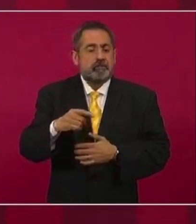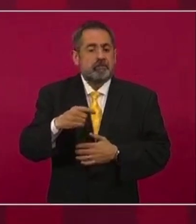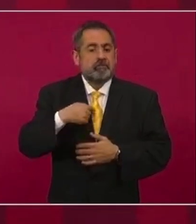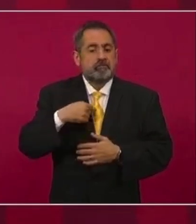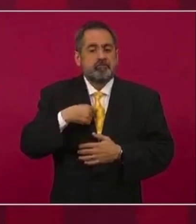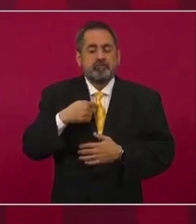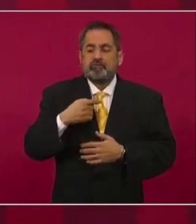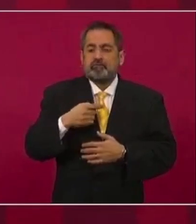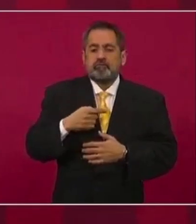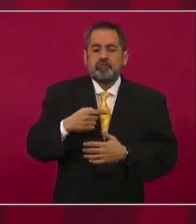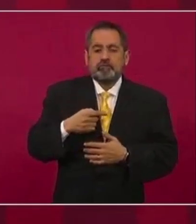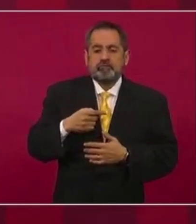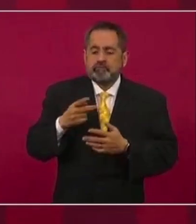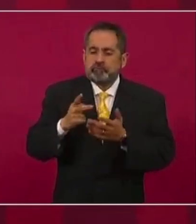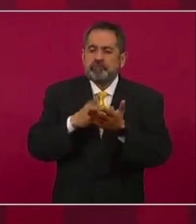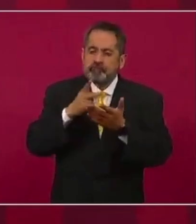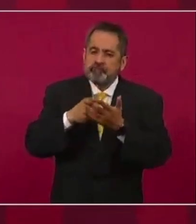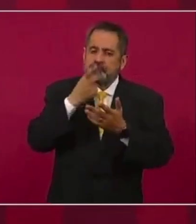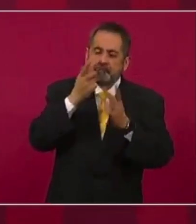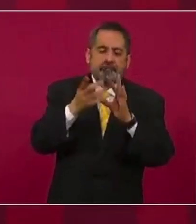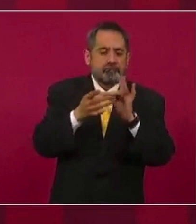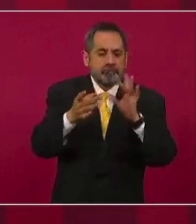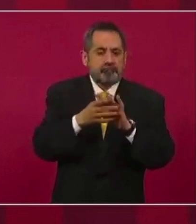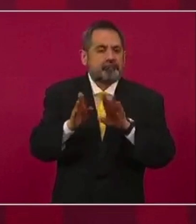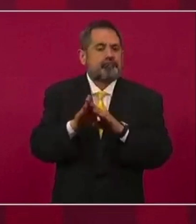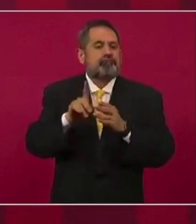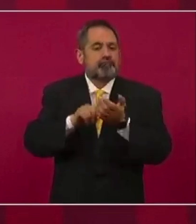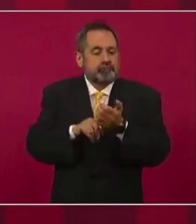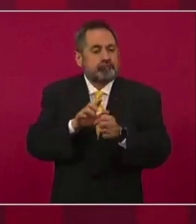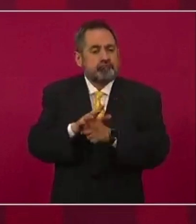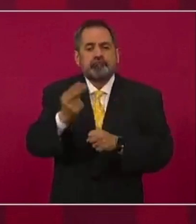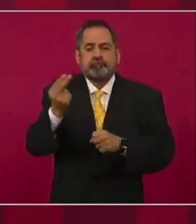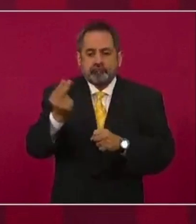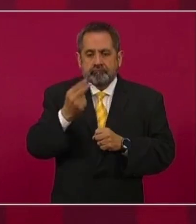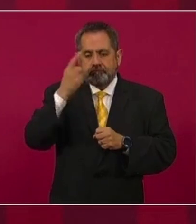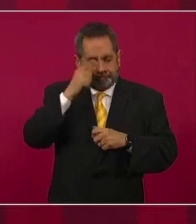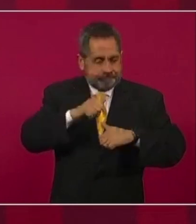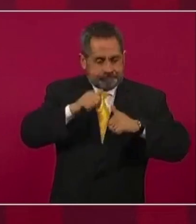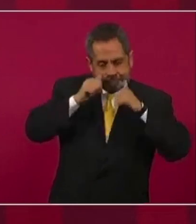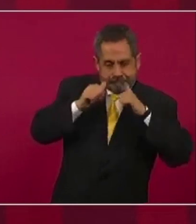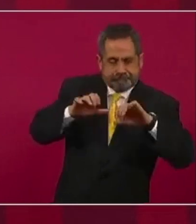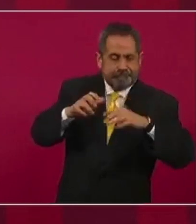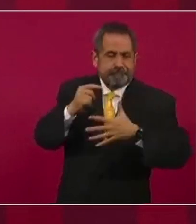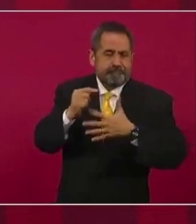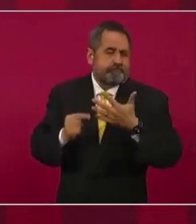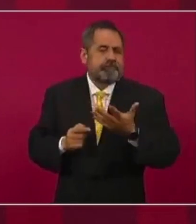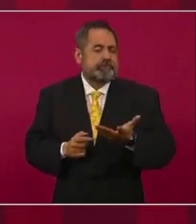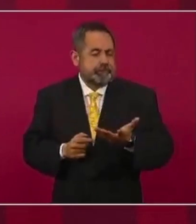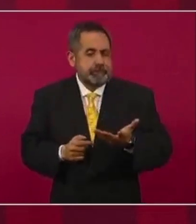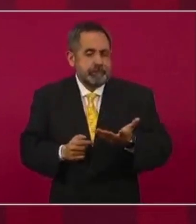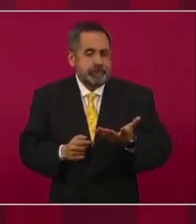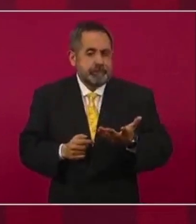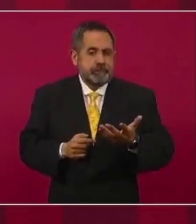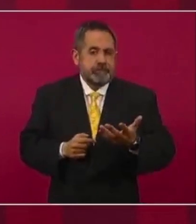mencionando lo que se requiere para la atención médica. No vamos a